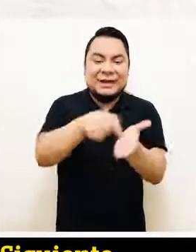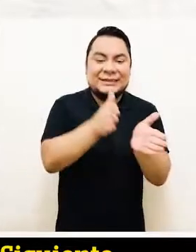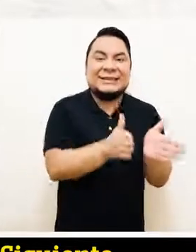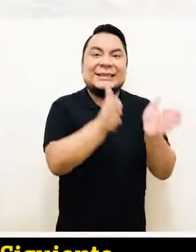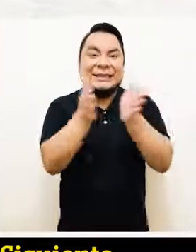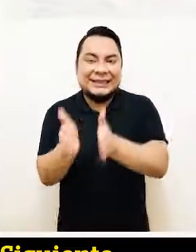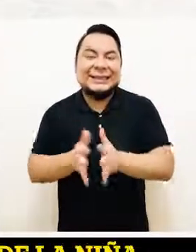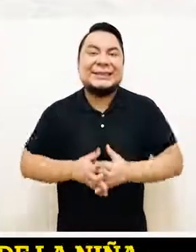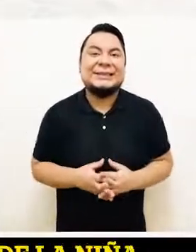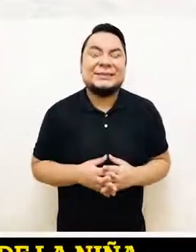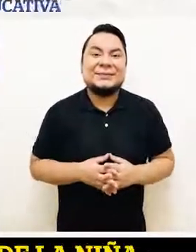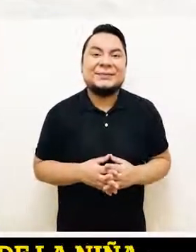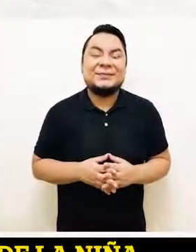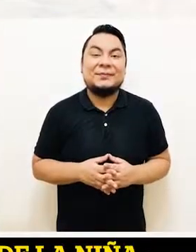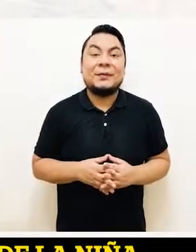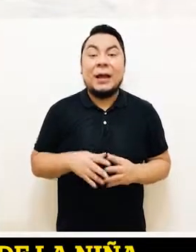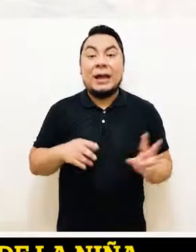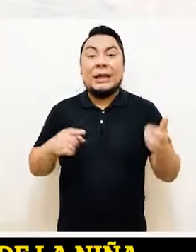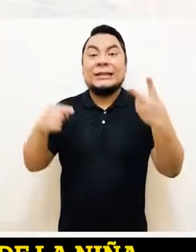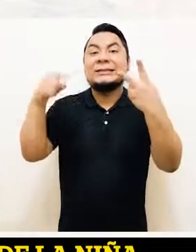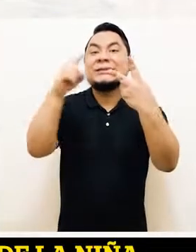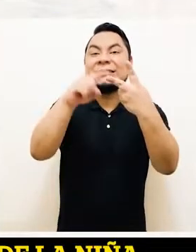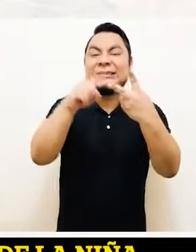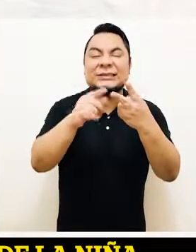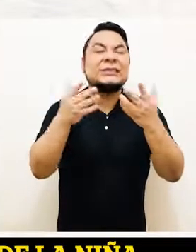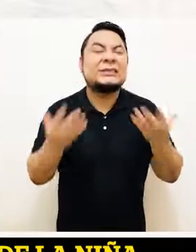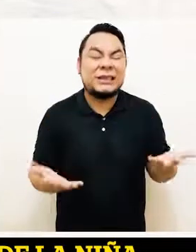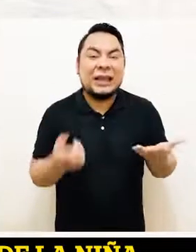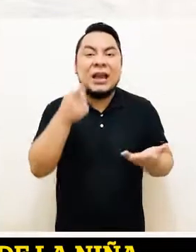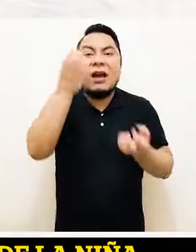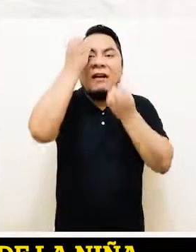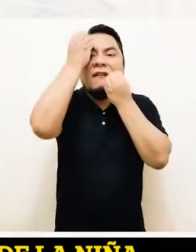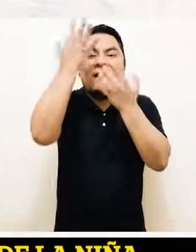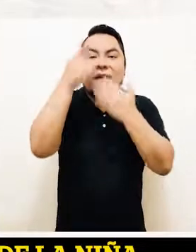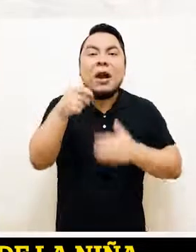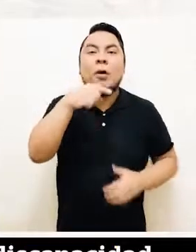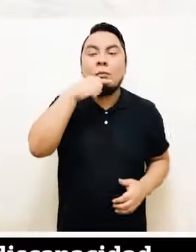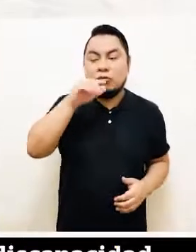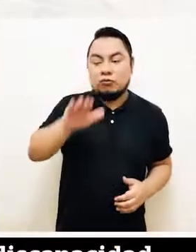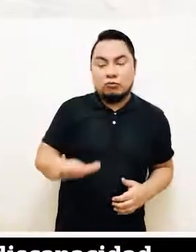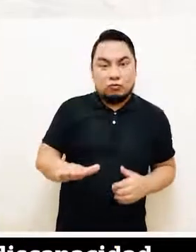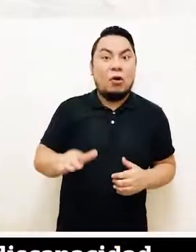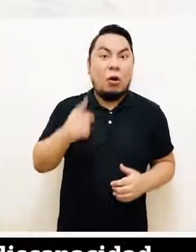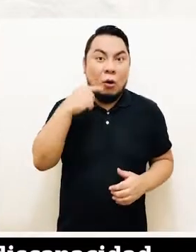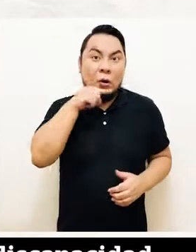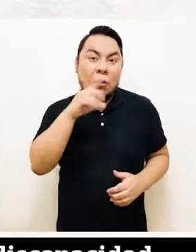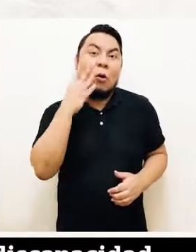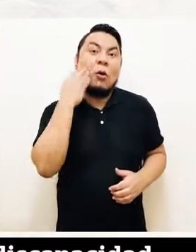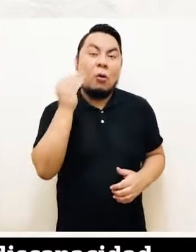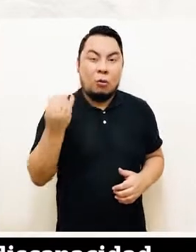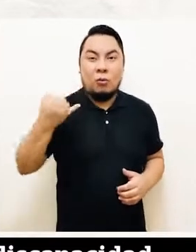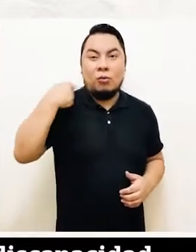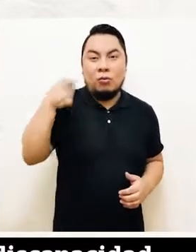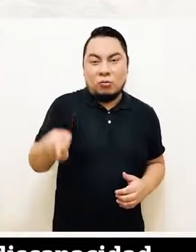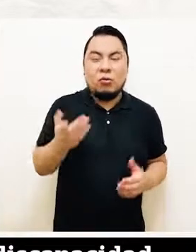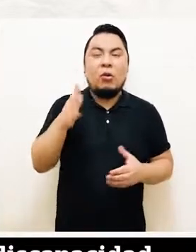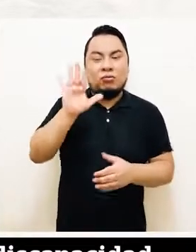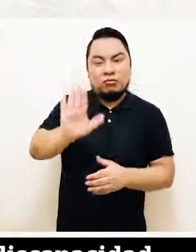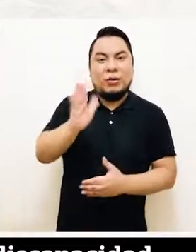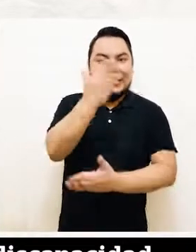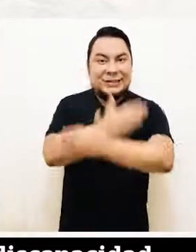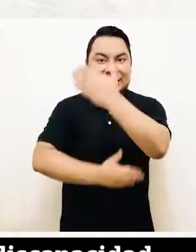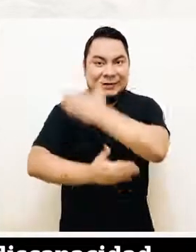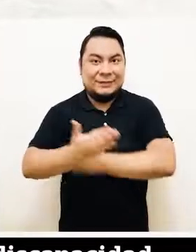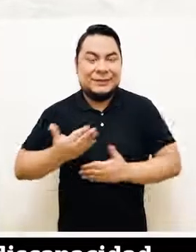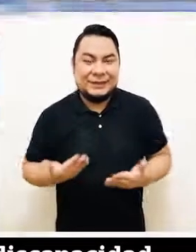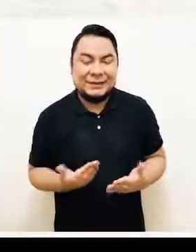Siguiente. La segunda sección corresponde a la información de la niña, el niño, adolescente o joven con condición